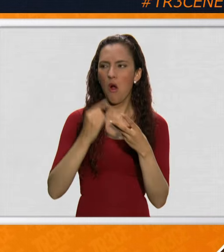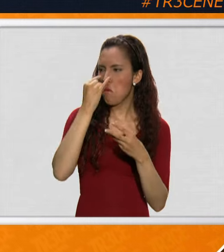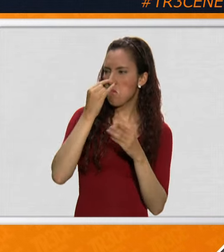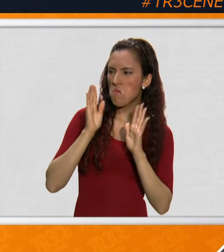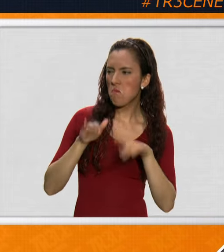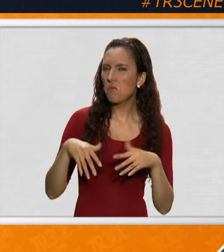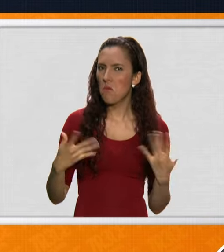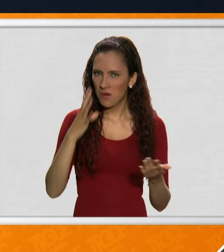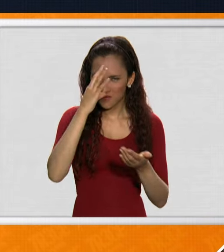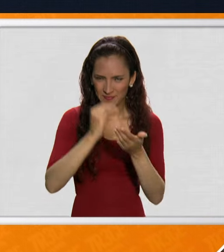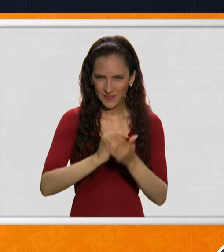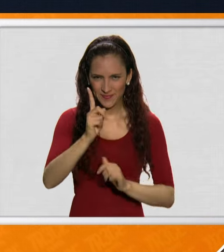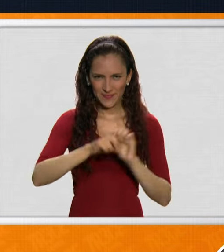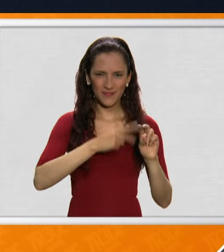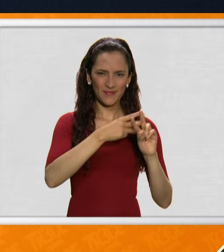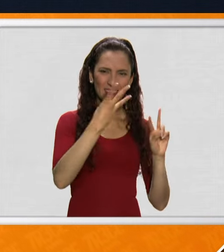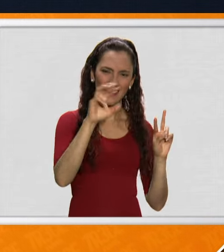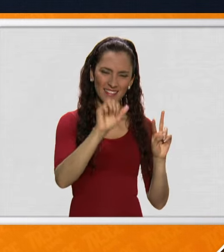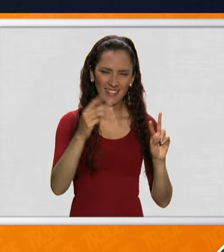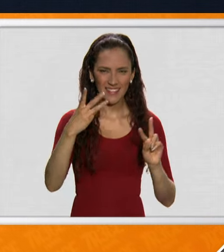Opine, numeral13news, arroba canal13